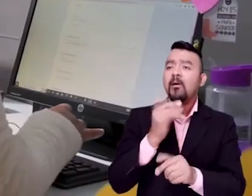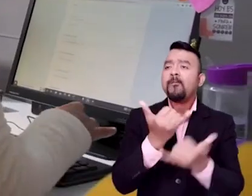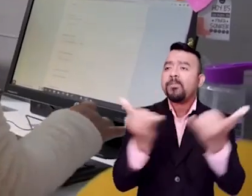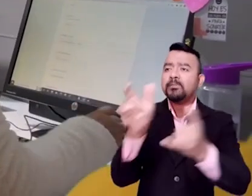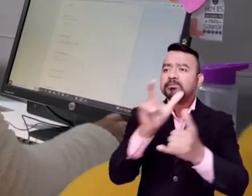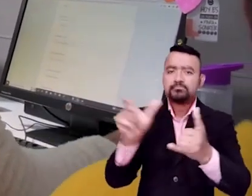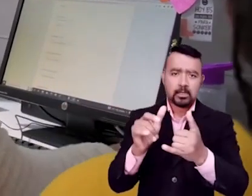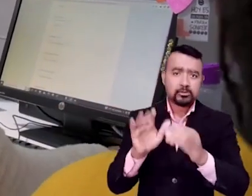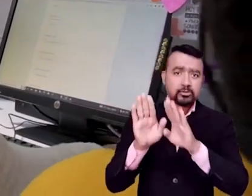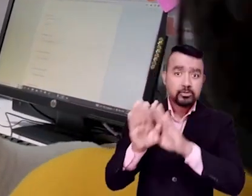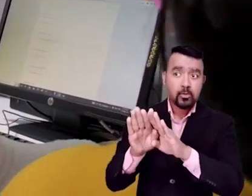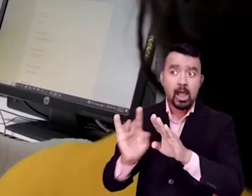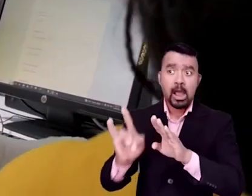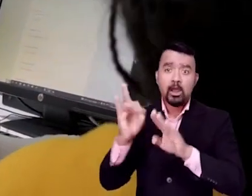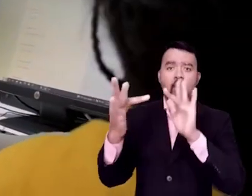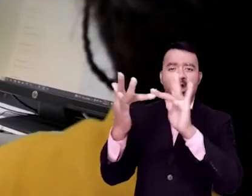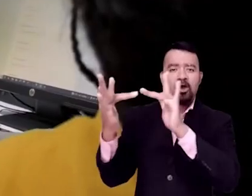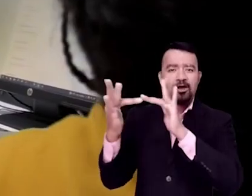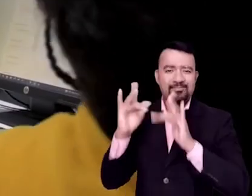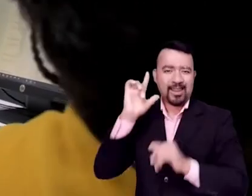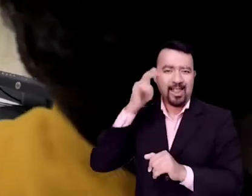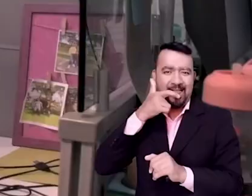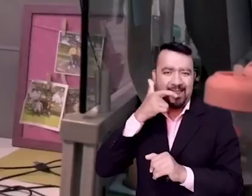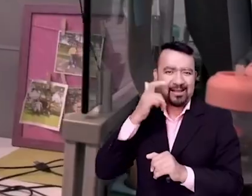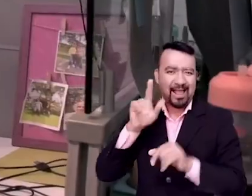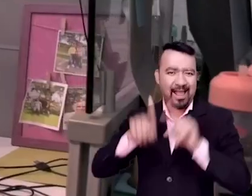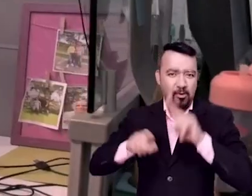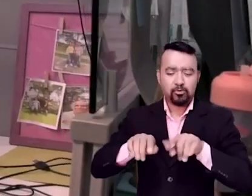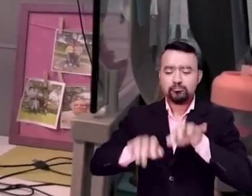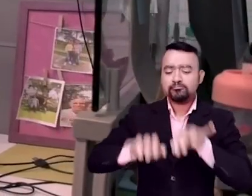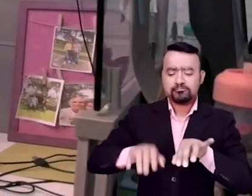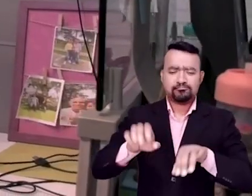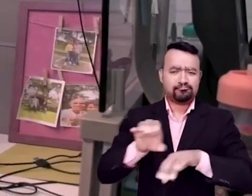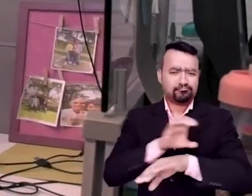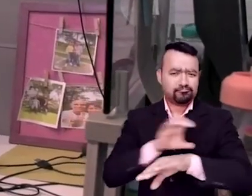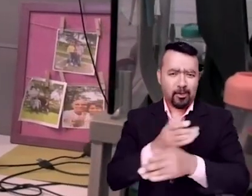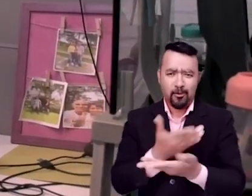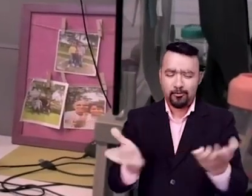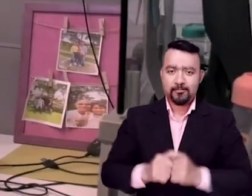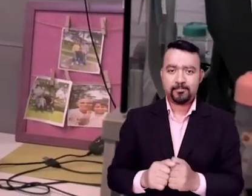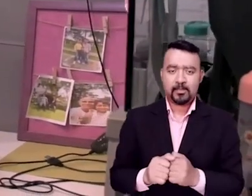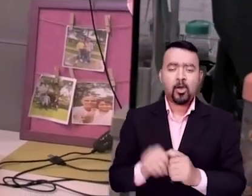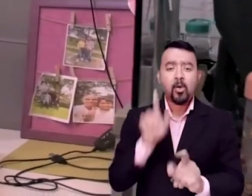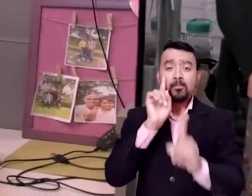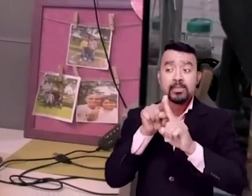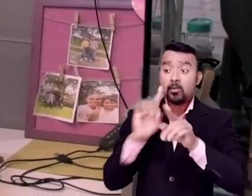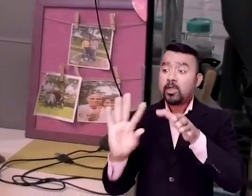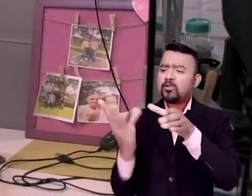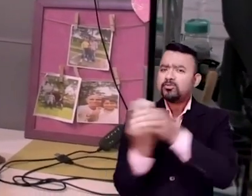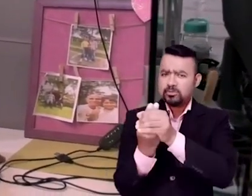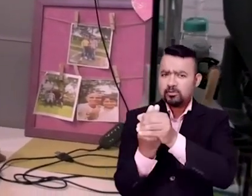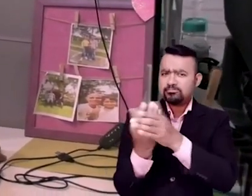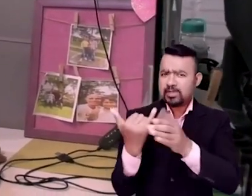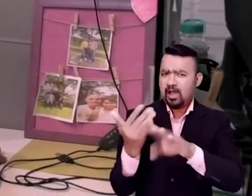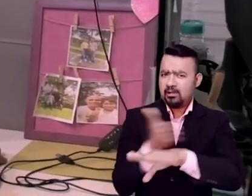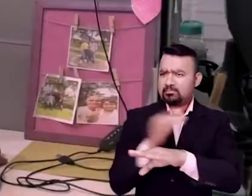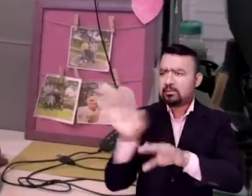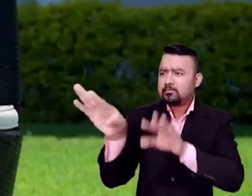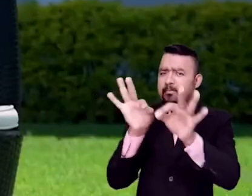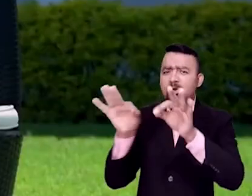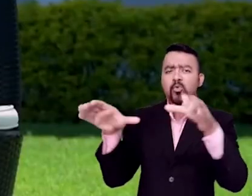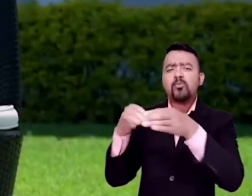tercerización de procesos de negocio Principalmente actividades de contact center Hemos abordado la inclusión de diferentes vistas